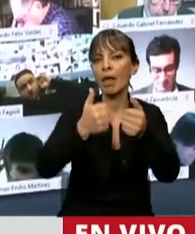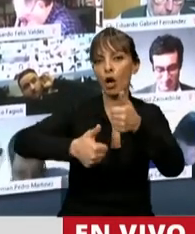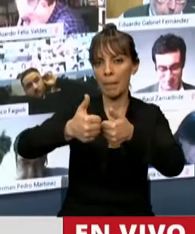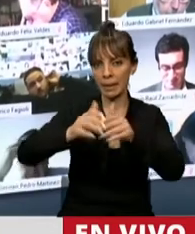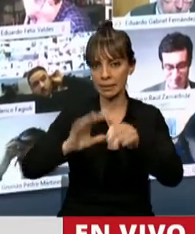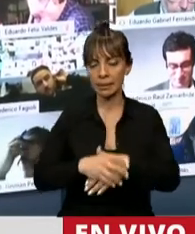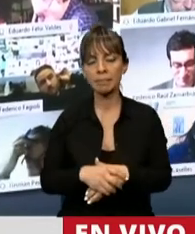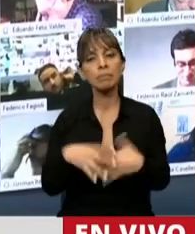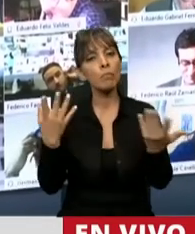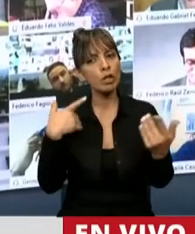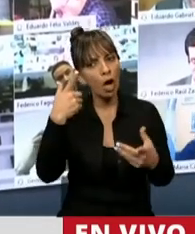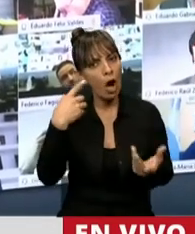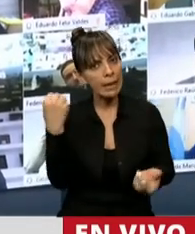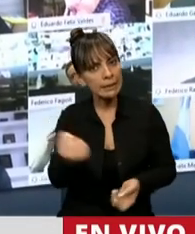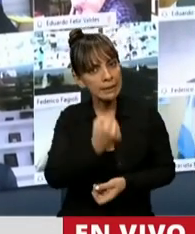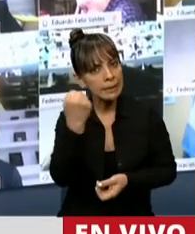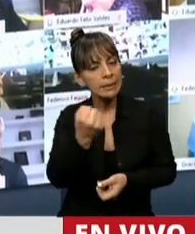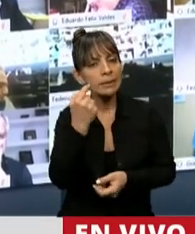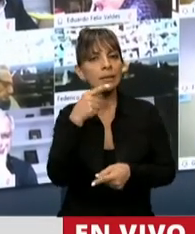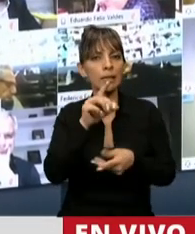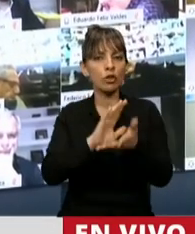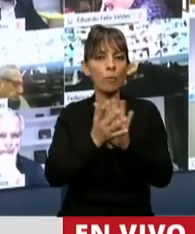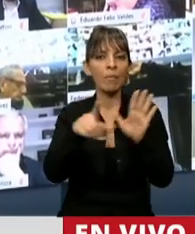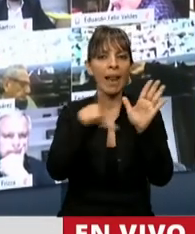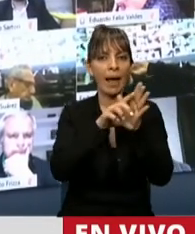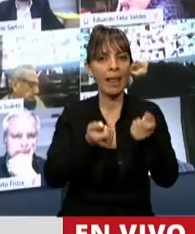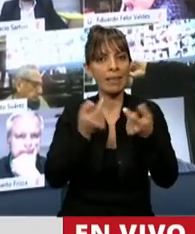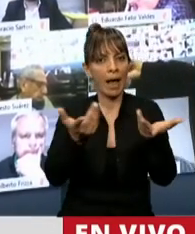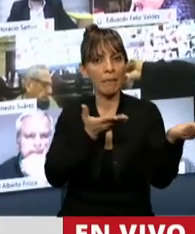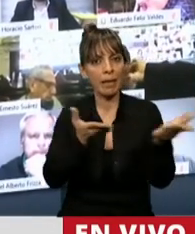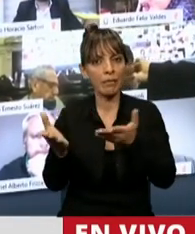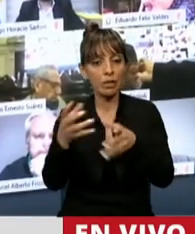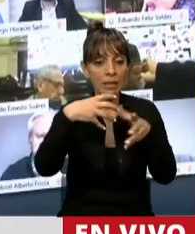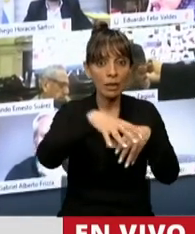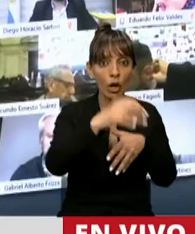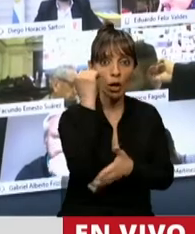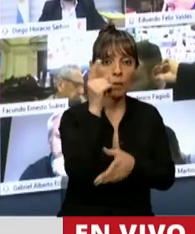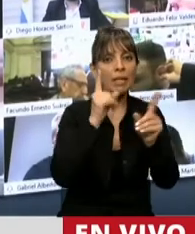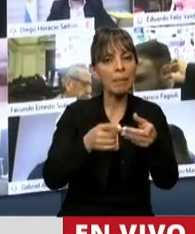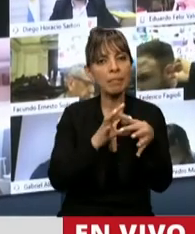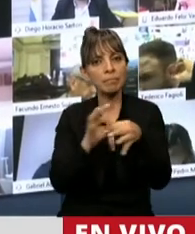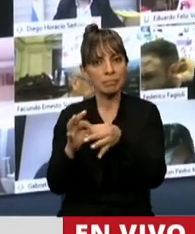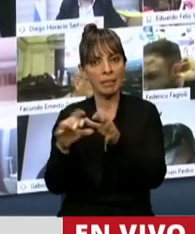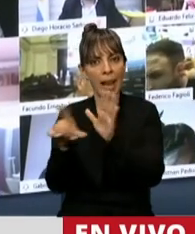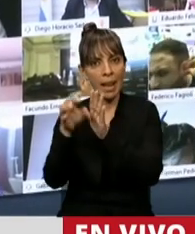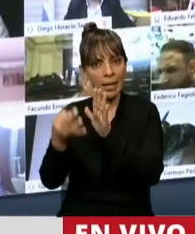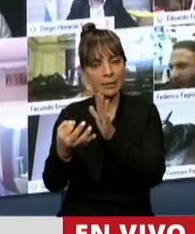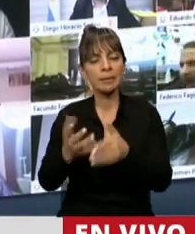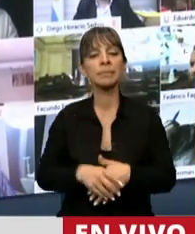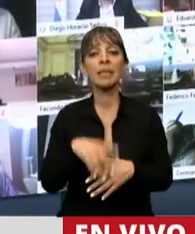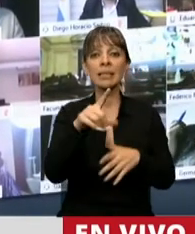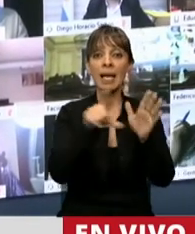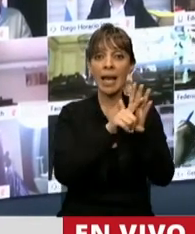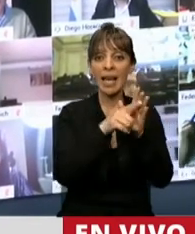ello, el desafío no solo es un marco legal de beneficios para el sector, sino también de seguridad jurídica. Esta ley